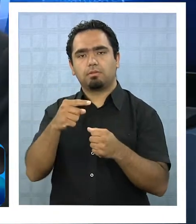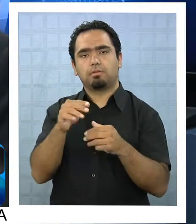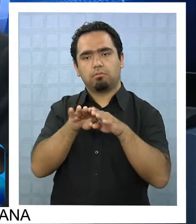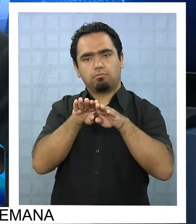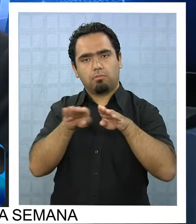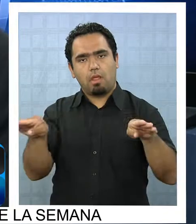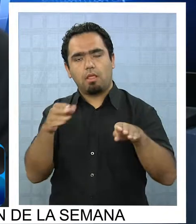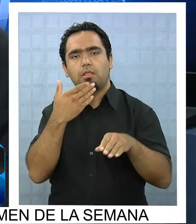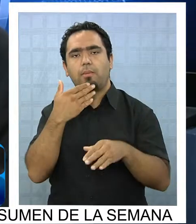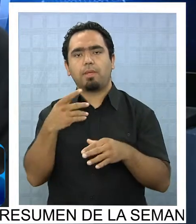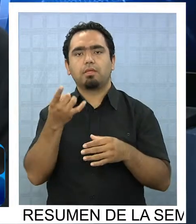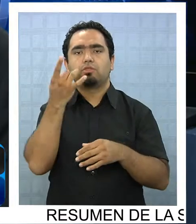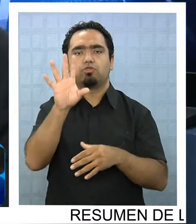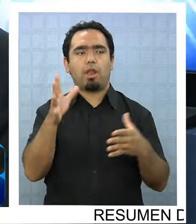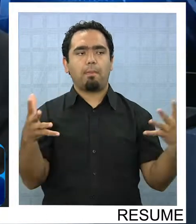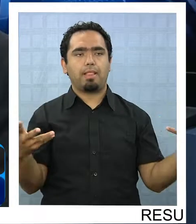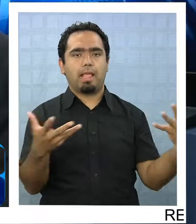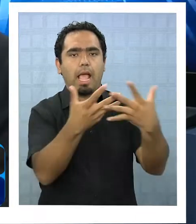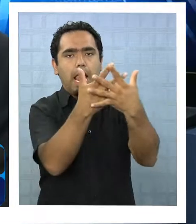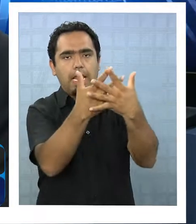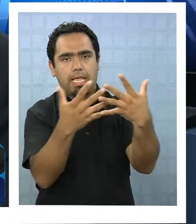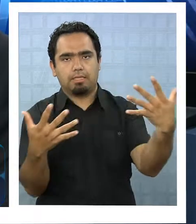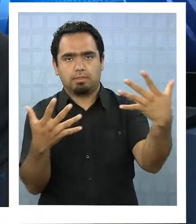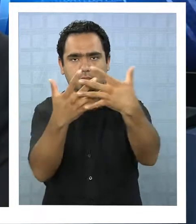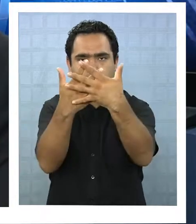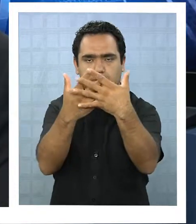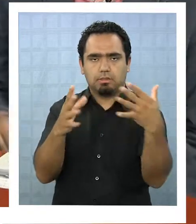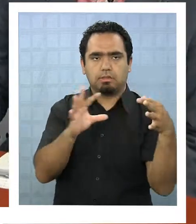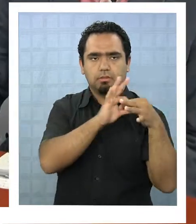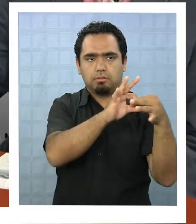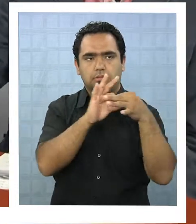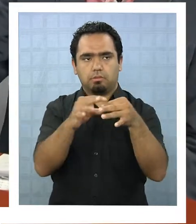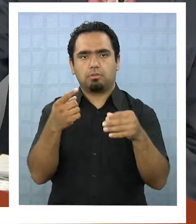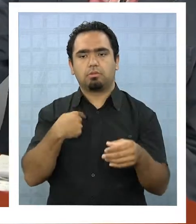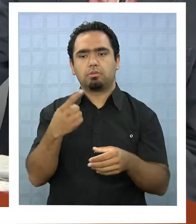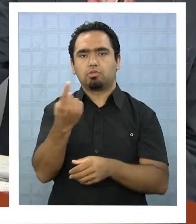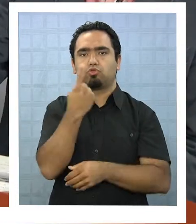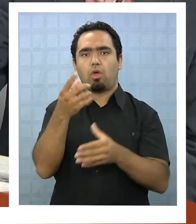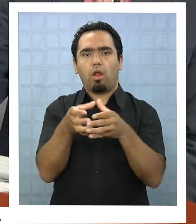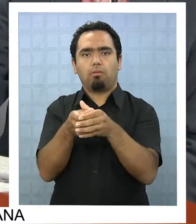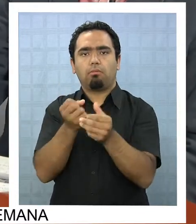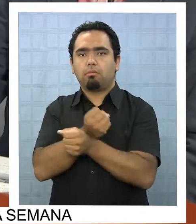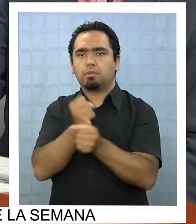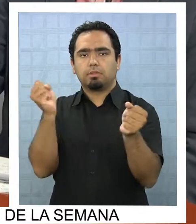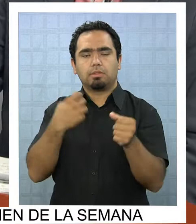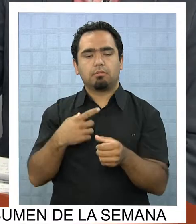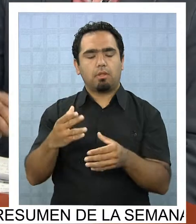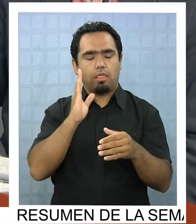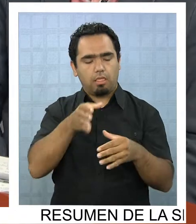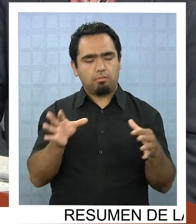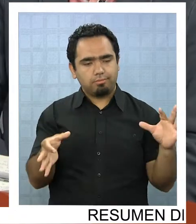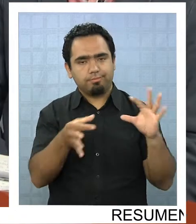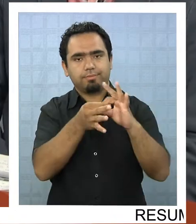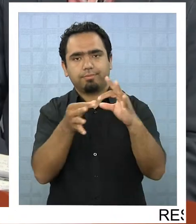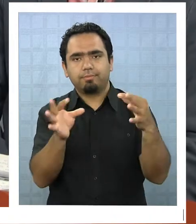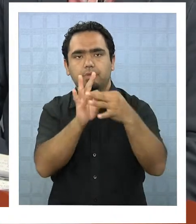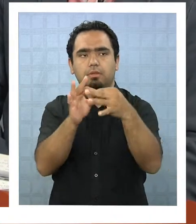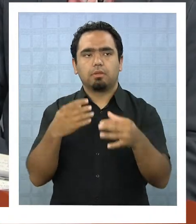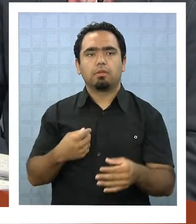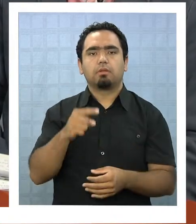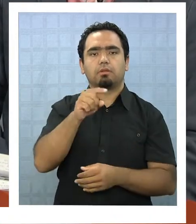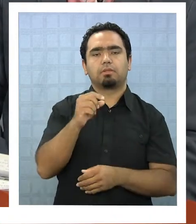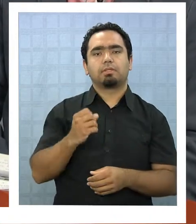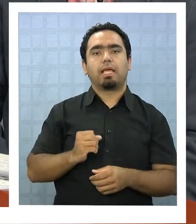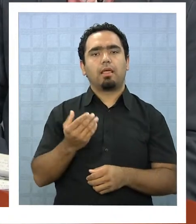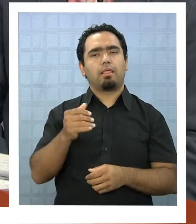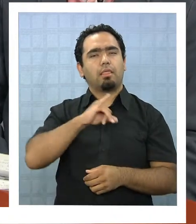de alianzas solo el Partido Progresista no va a poder ganar elecciones ni gobernar pero si hay primarias tú irías a las primarias y si gana las primarias sería el candidato las primarias del